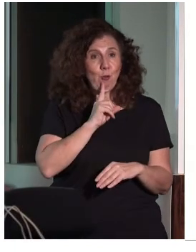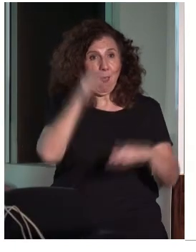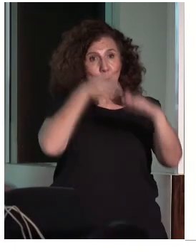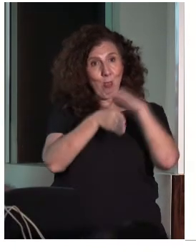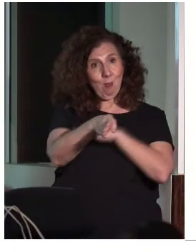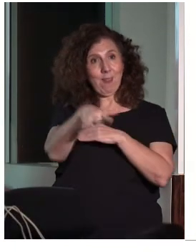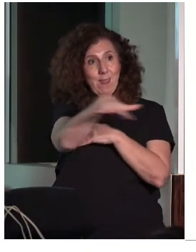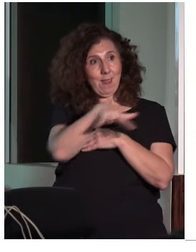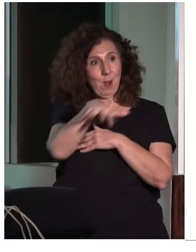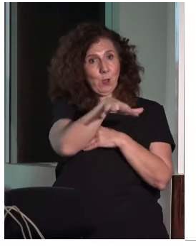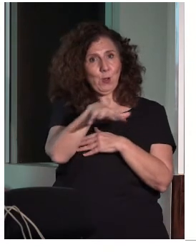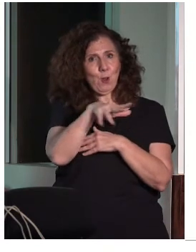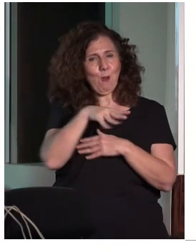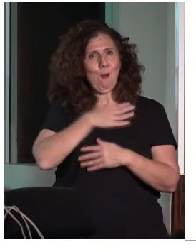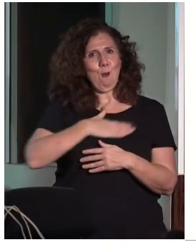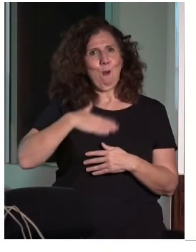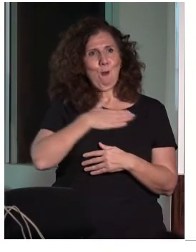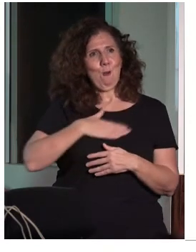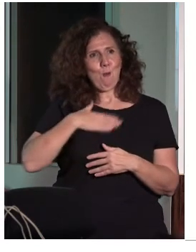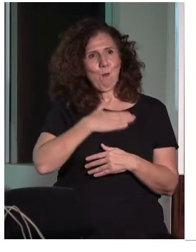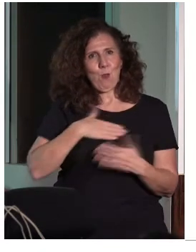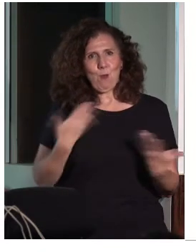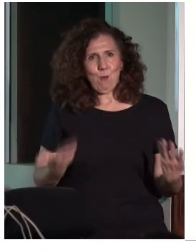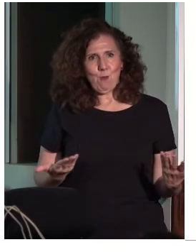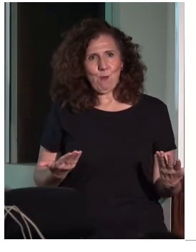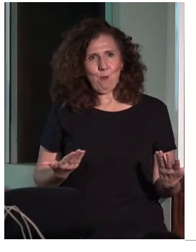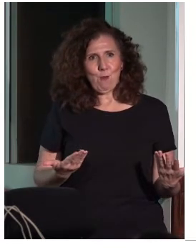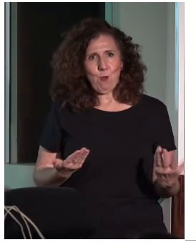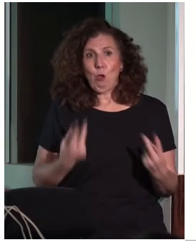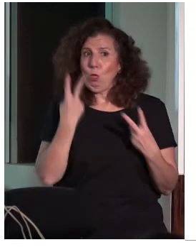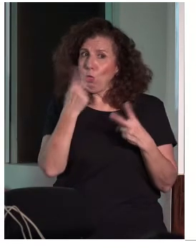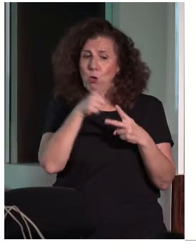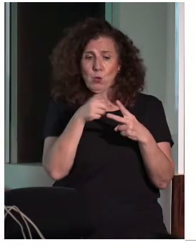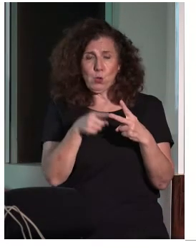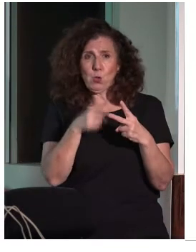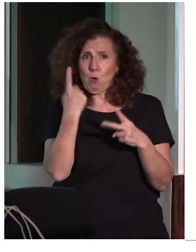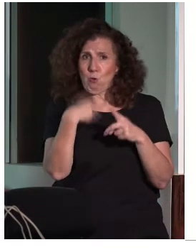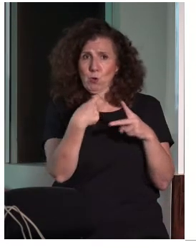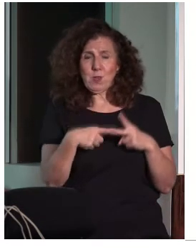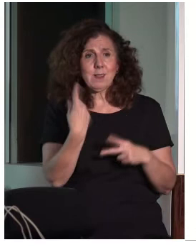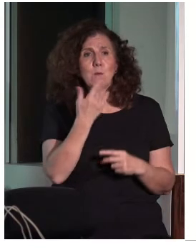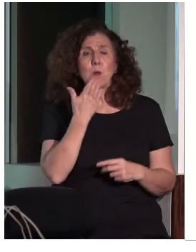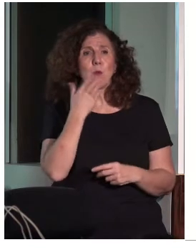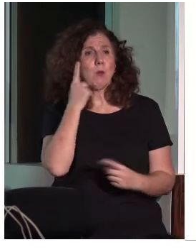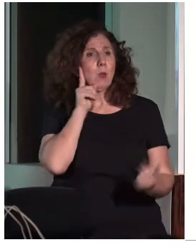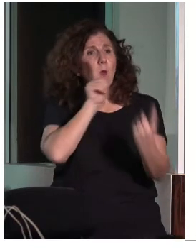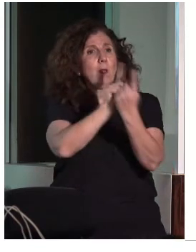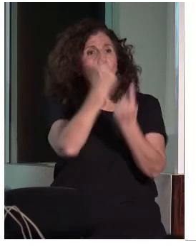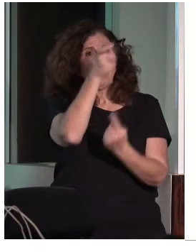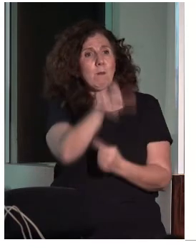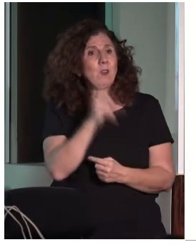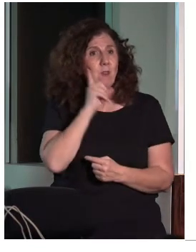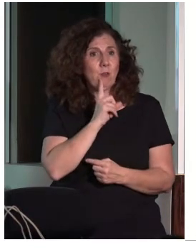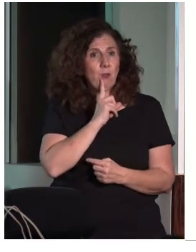cómoda, solamente dos indicaciones. Si se encuentran a una persona sorda que está usando el